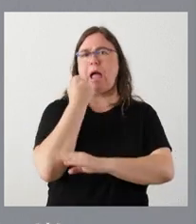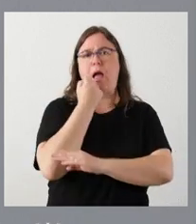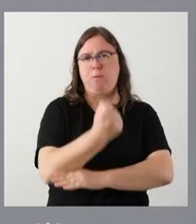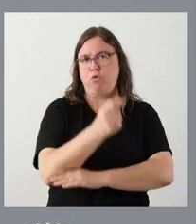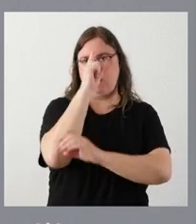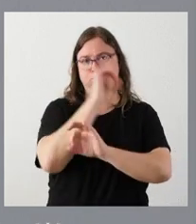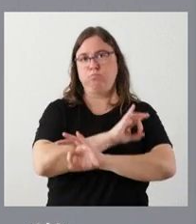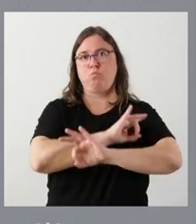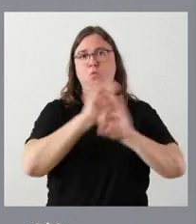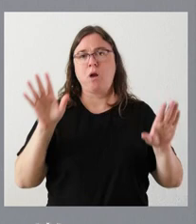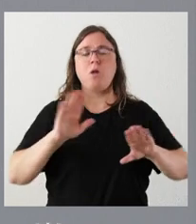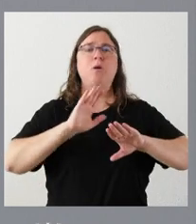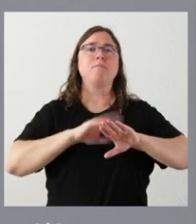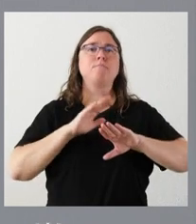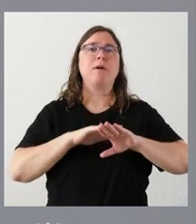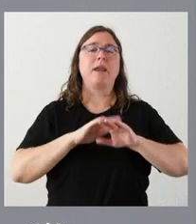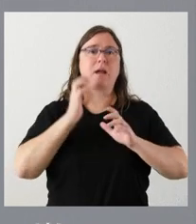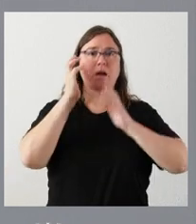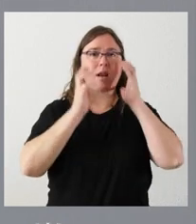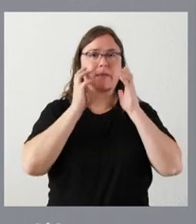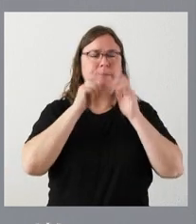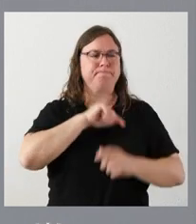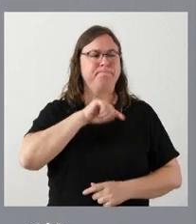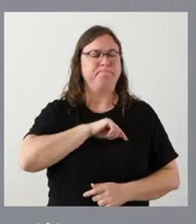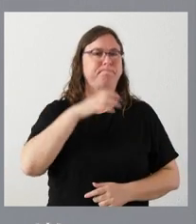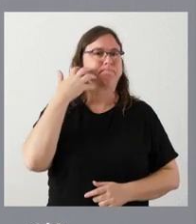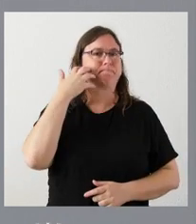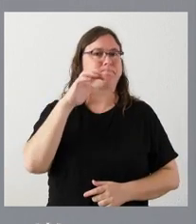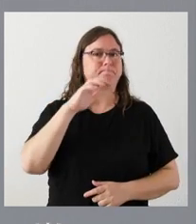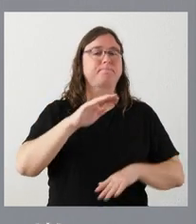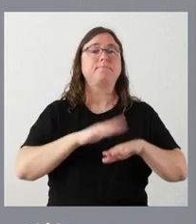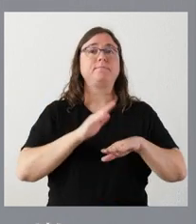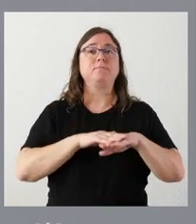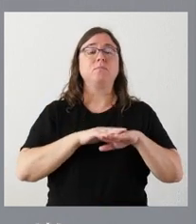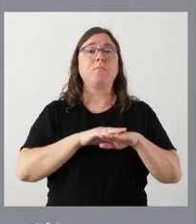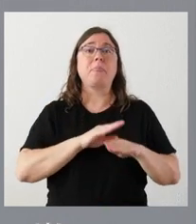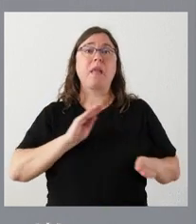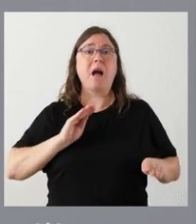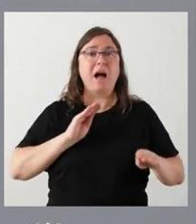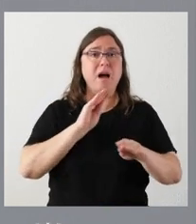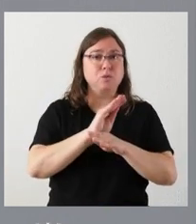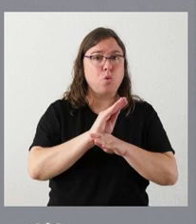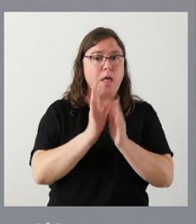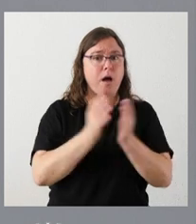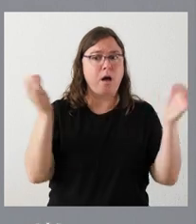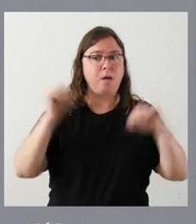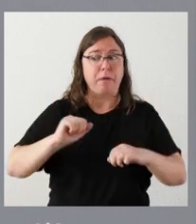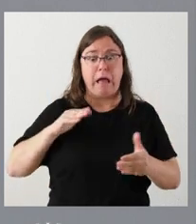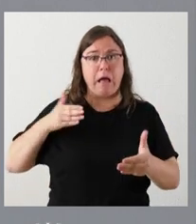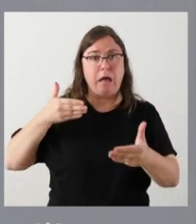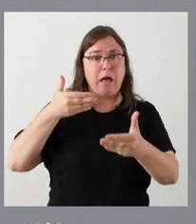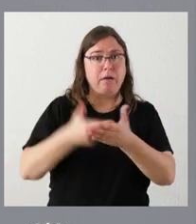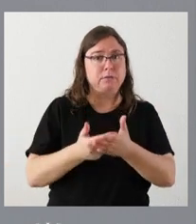a los ganaderos. Nos ha extrañado que en las ayudas que se han aprobado hasta ahora